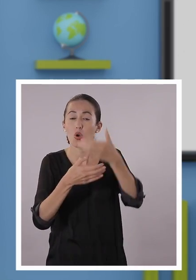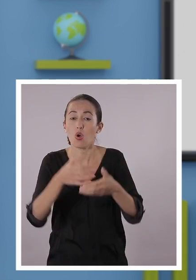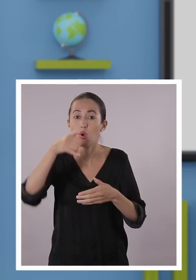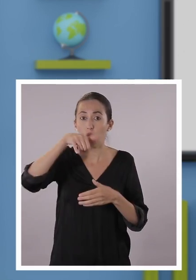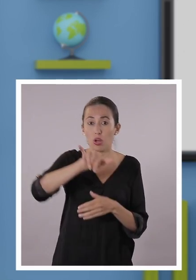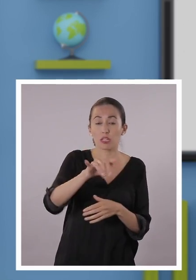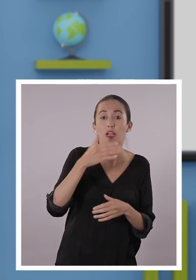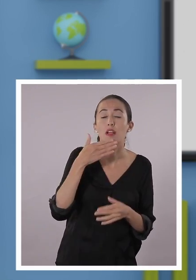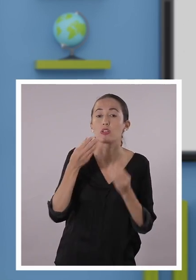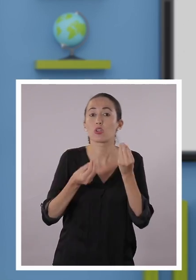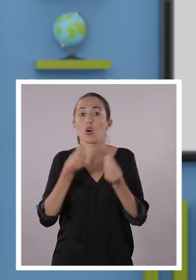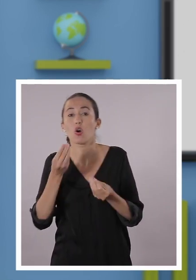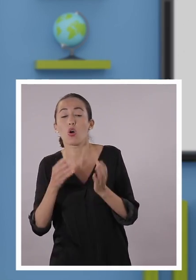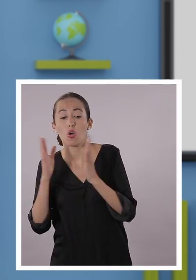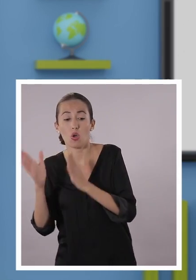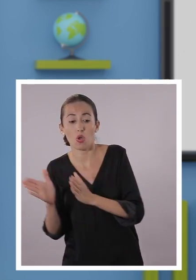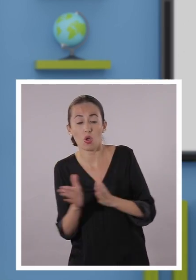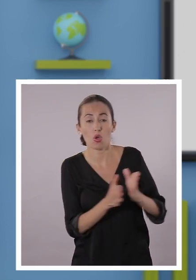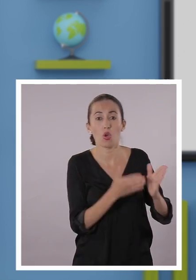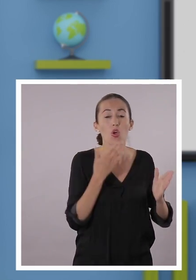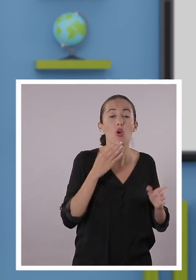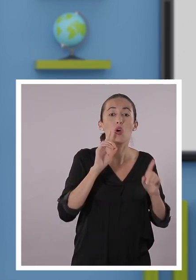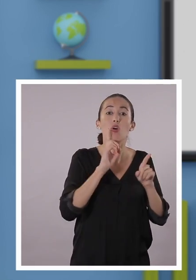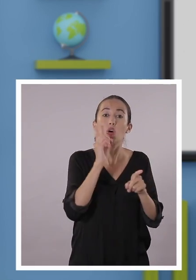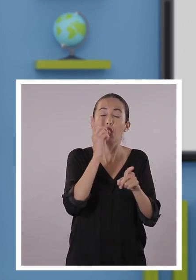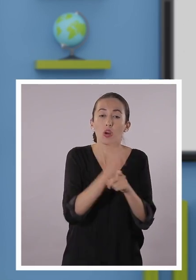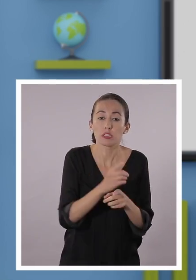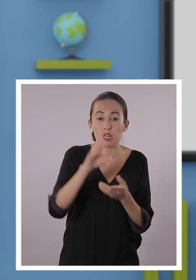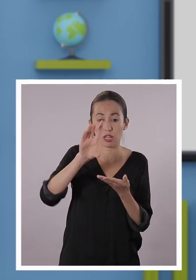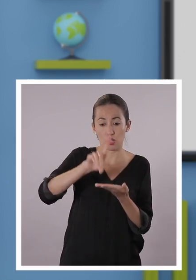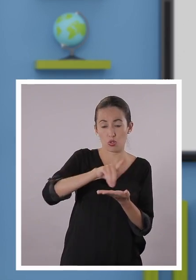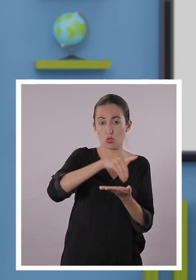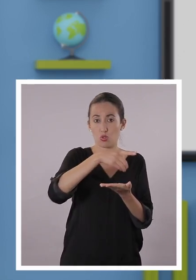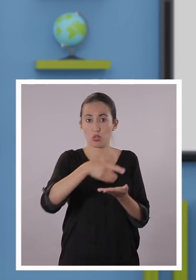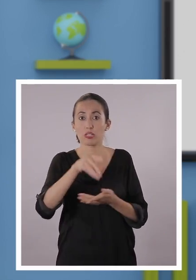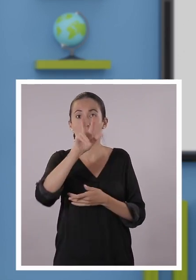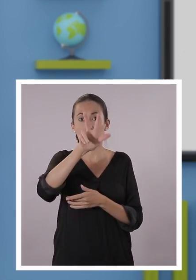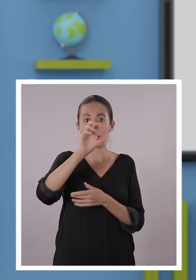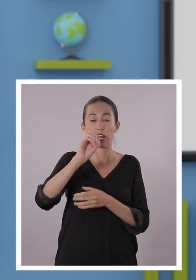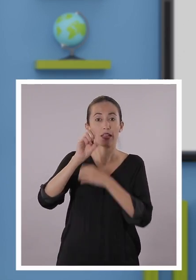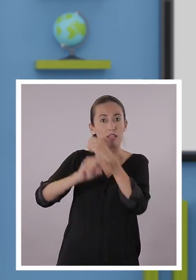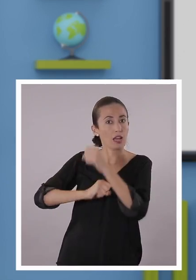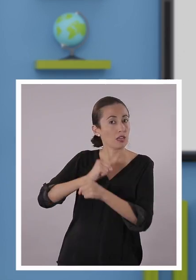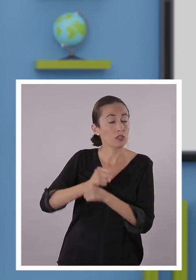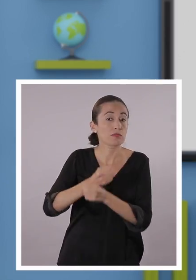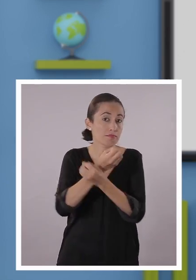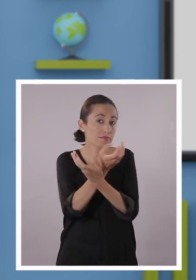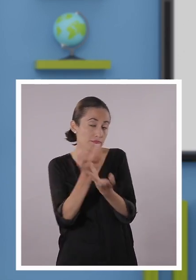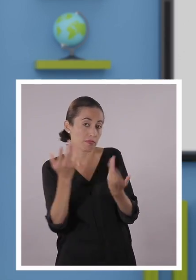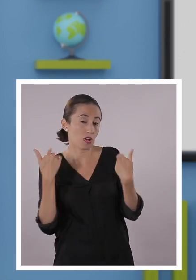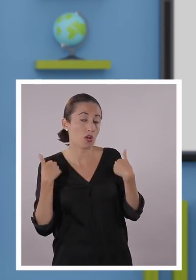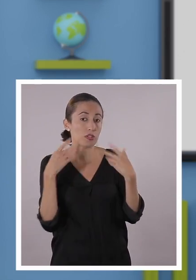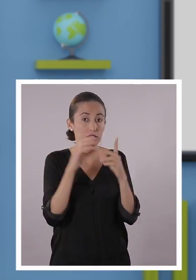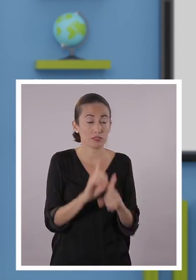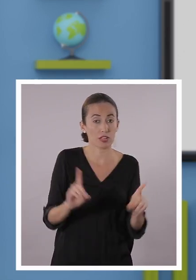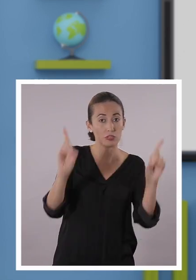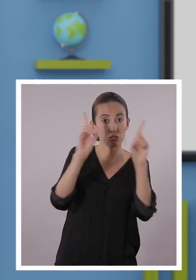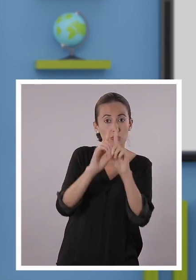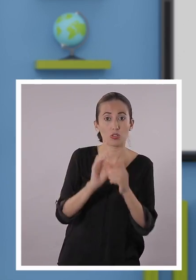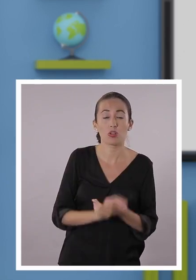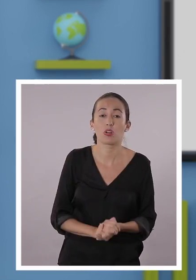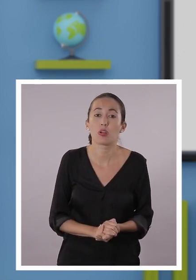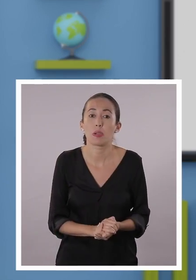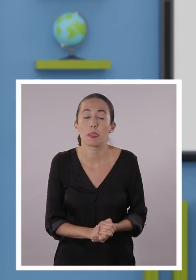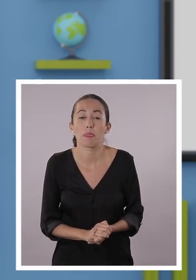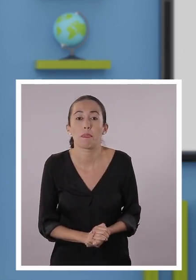meses. Y otro dato, para ser danzante tienes que tener más de 30 años. Esos son datos de los danzantes de